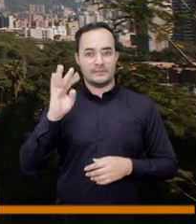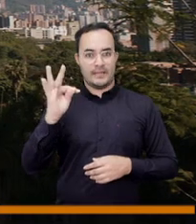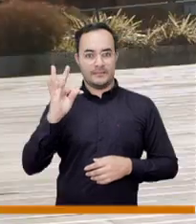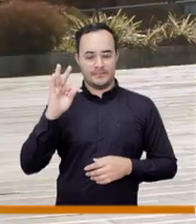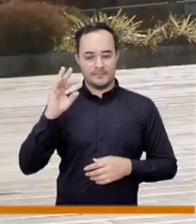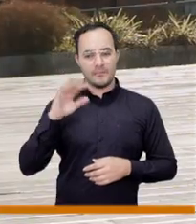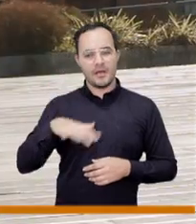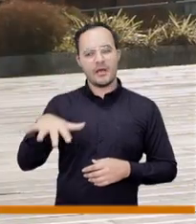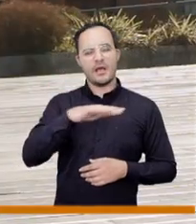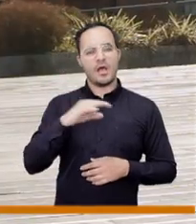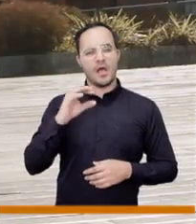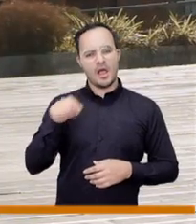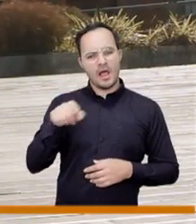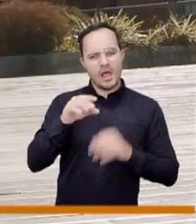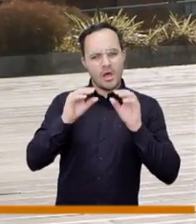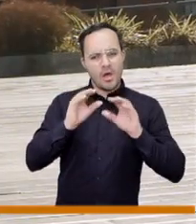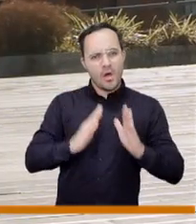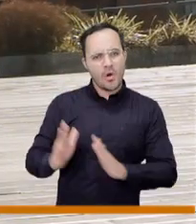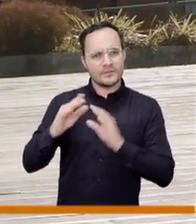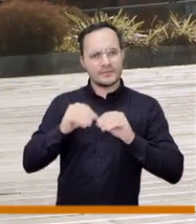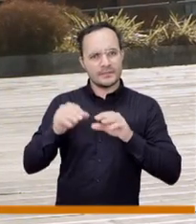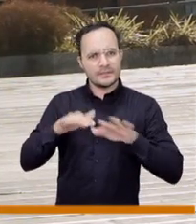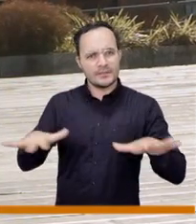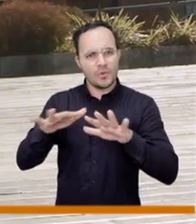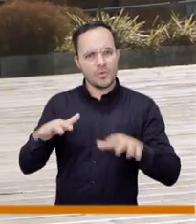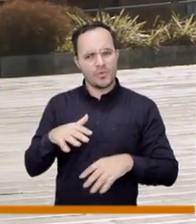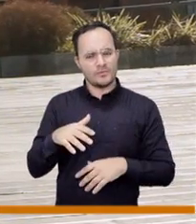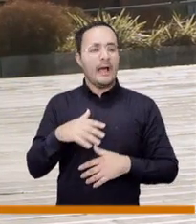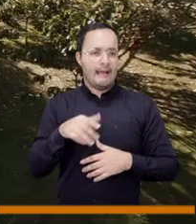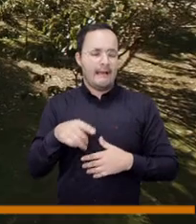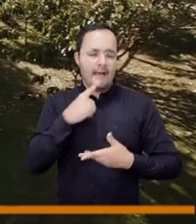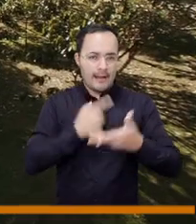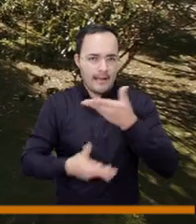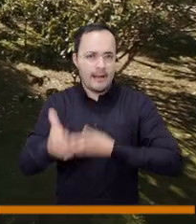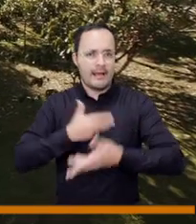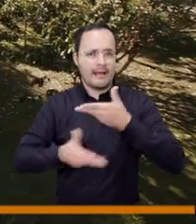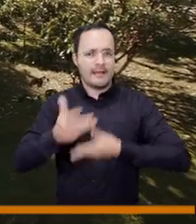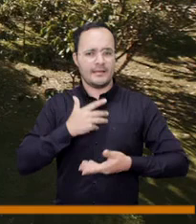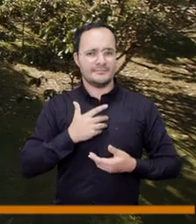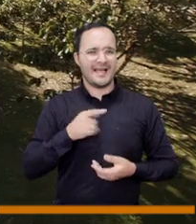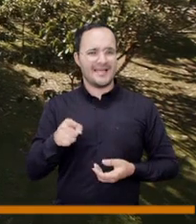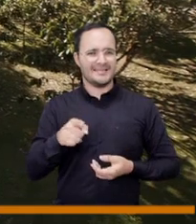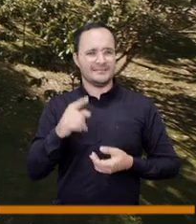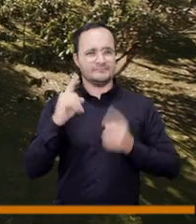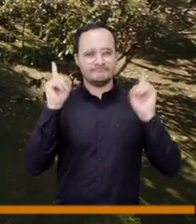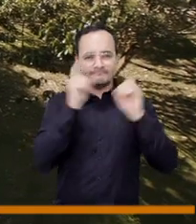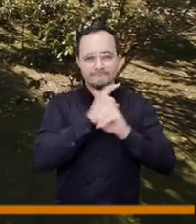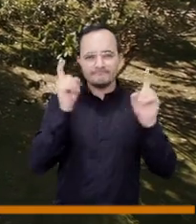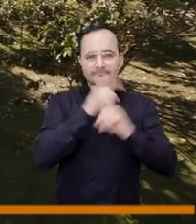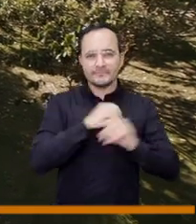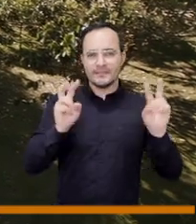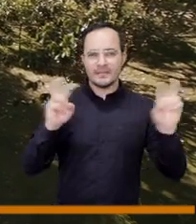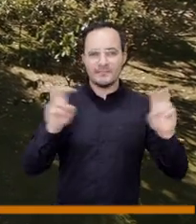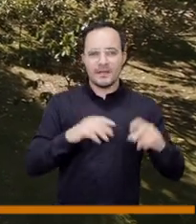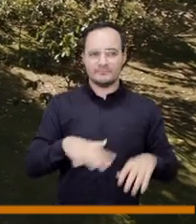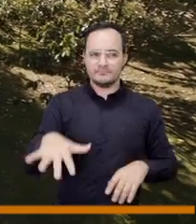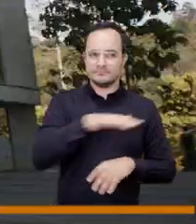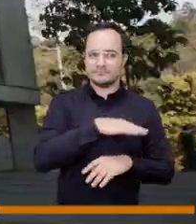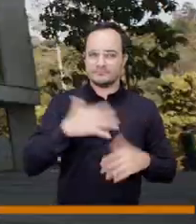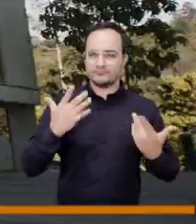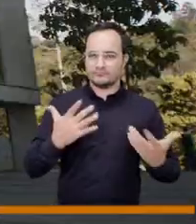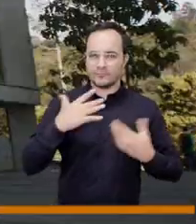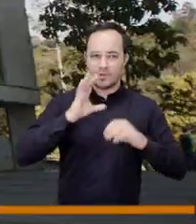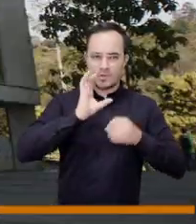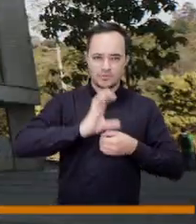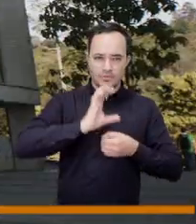queremos trabajar mucho desde la ciudad desde la ciudadanía desde las necesidades y nosotros tenemos que trabajar mucho el